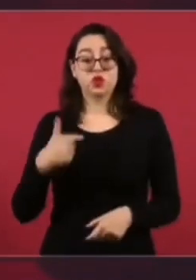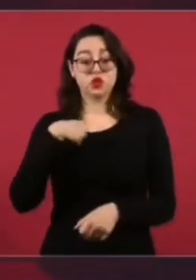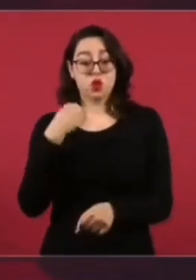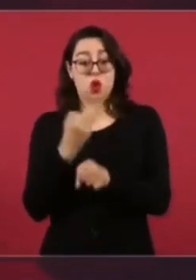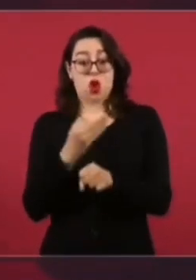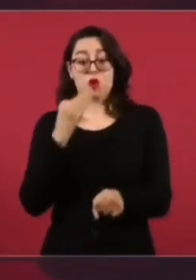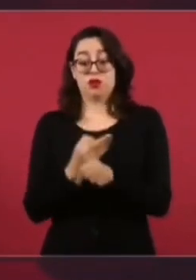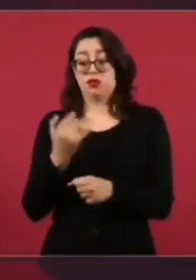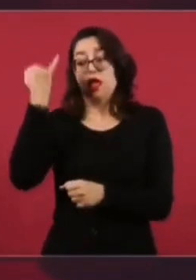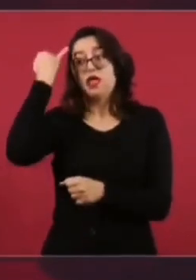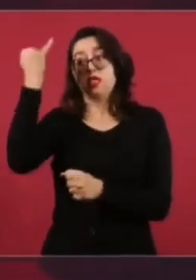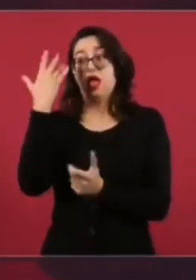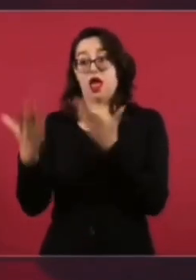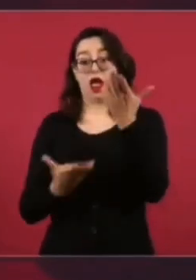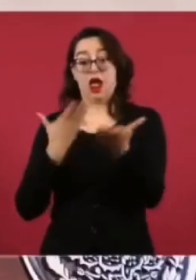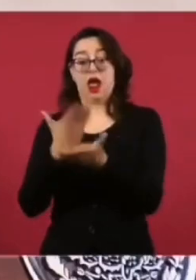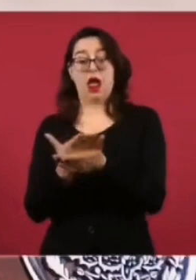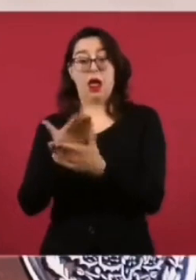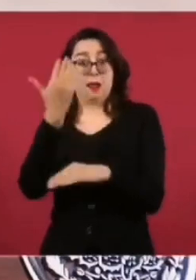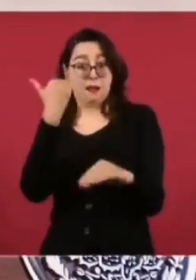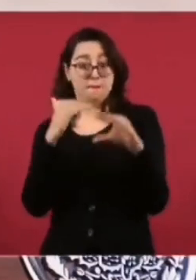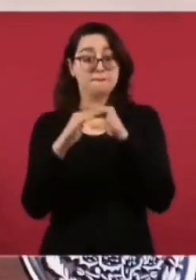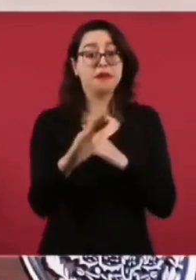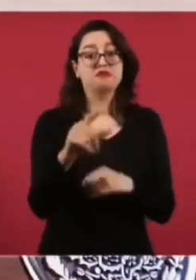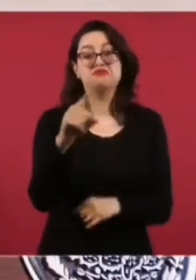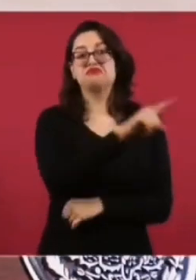el bloque conservador,